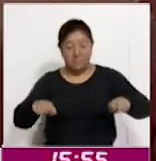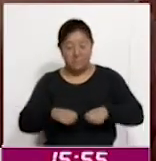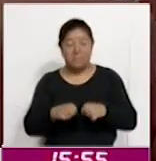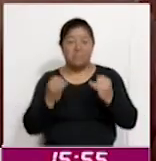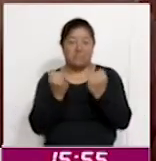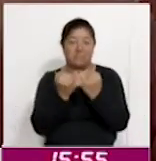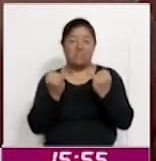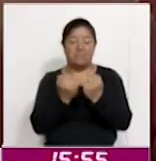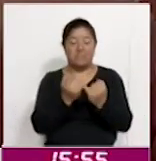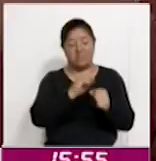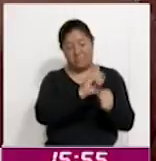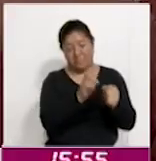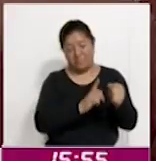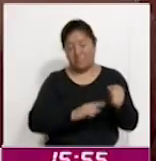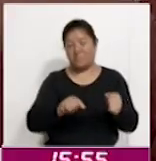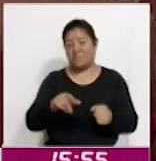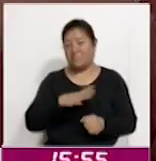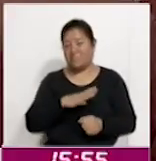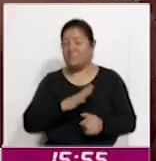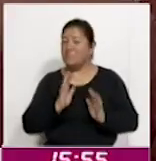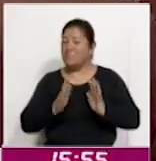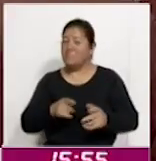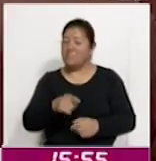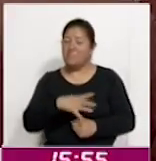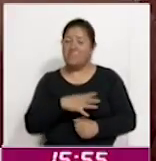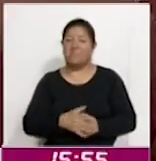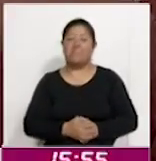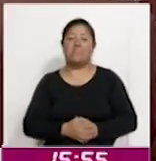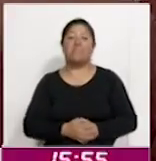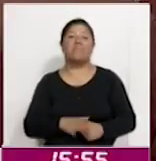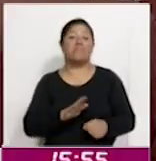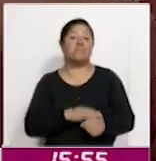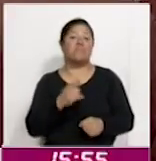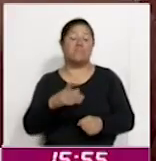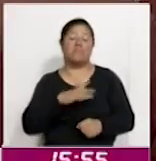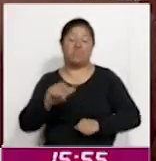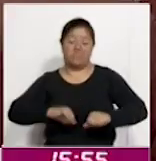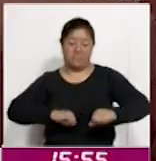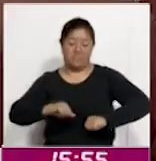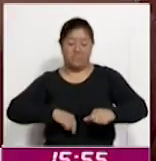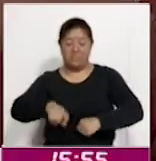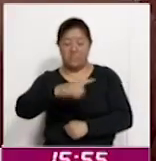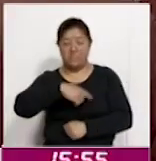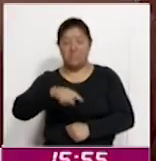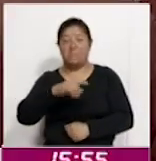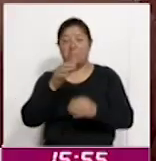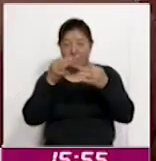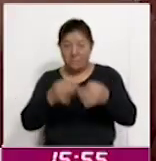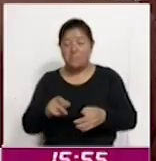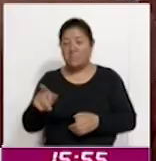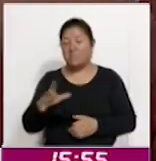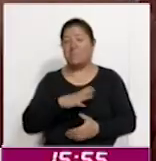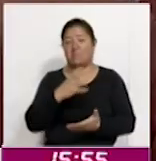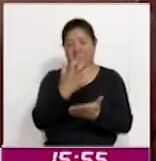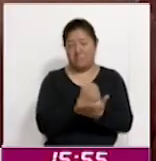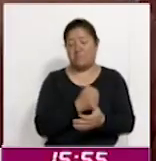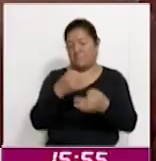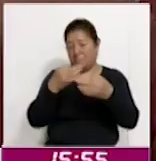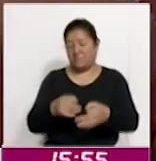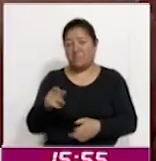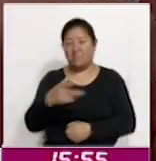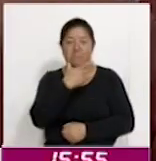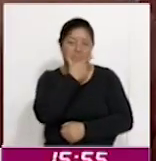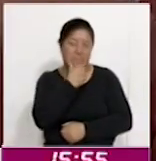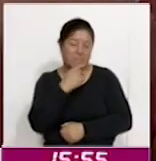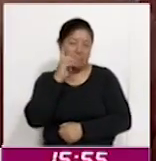también a nivel nacional y ya lo han realizado porque ya llegaron a eventos oficiales como los campeonatos nacionales tanto varoniles